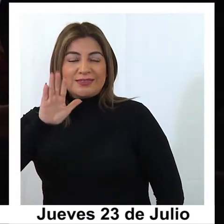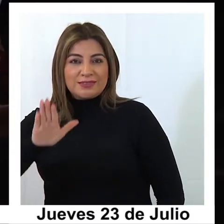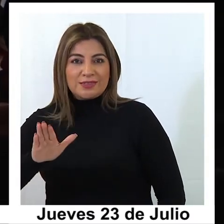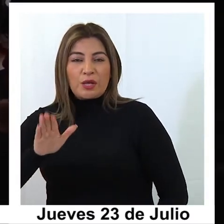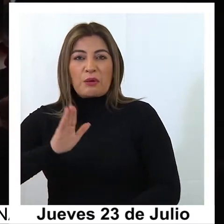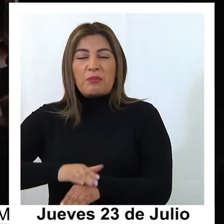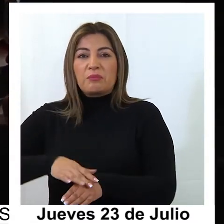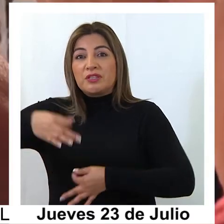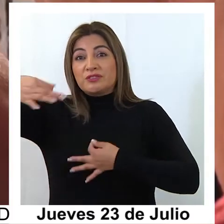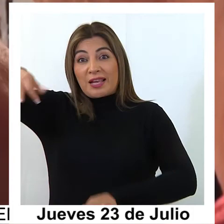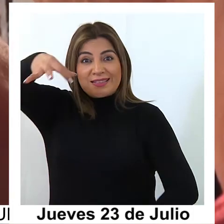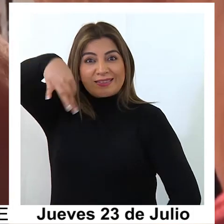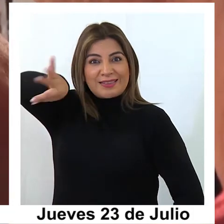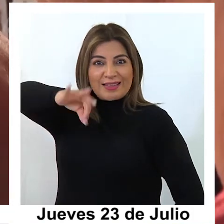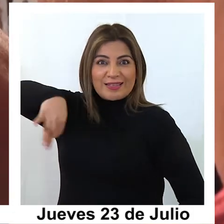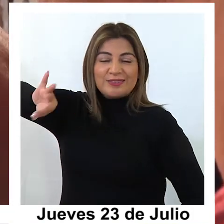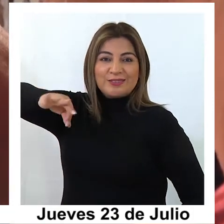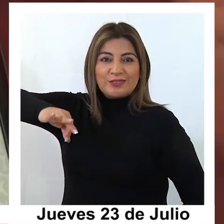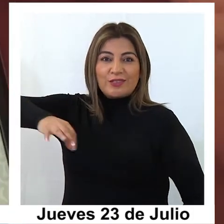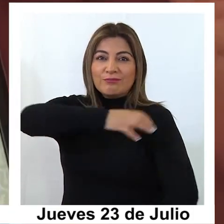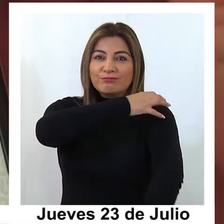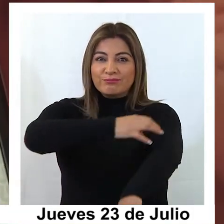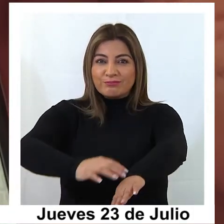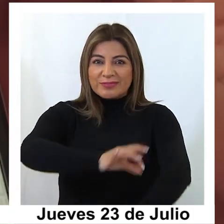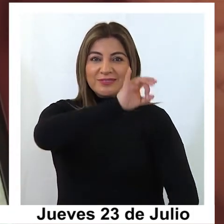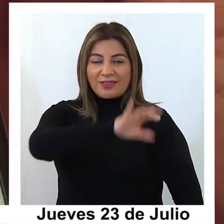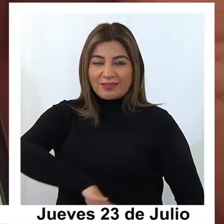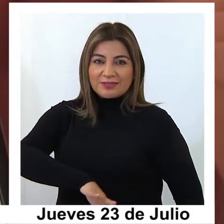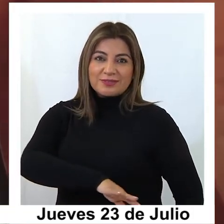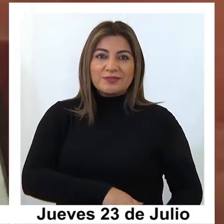solicitudes de certificados de soltería en todo el país.